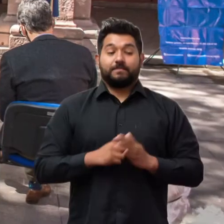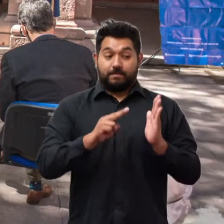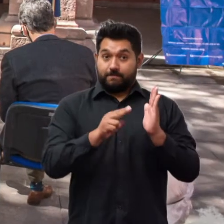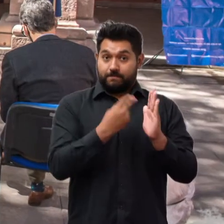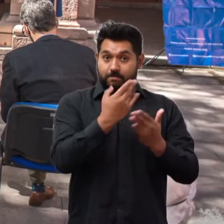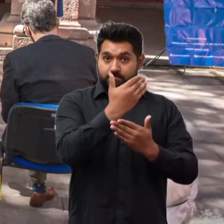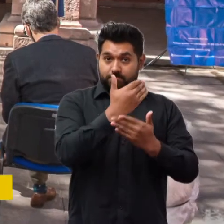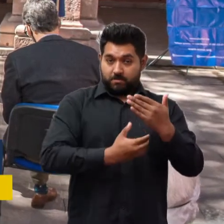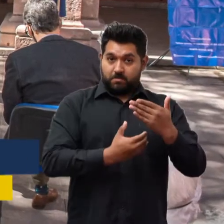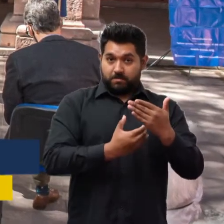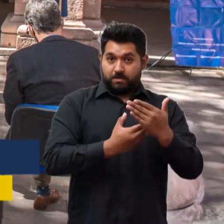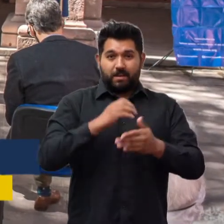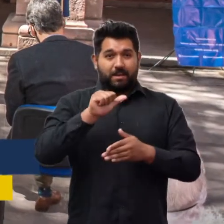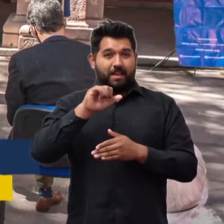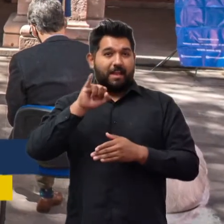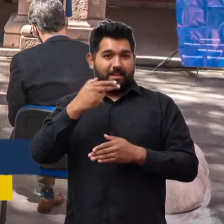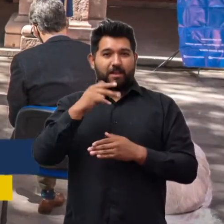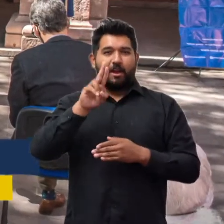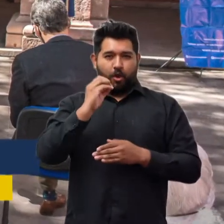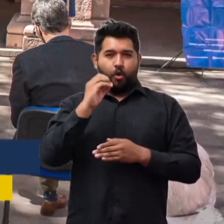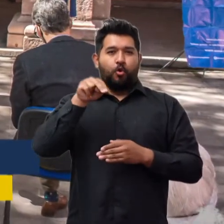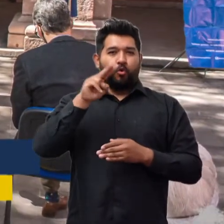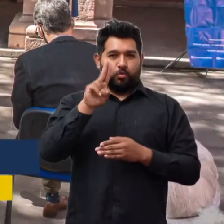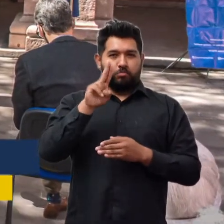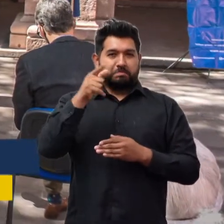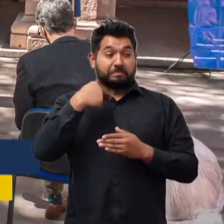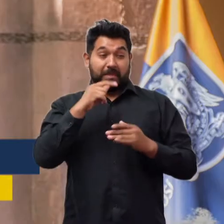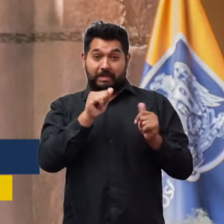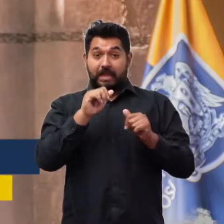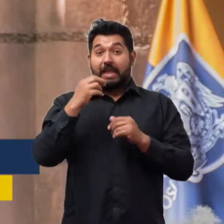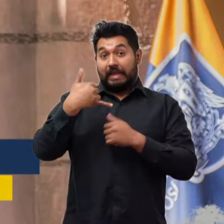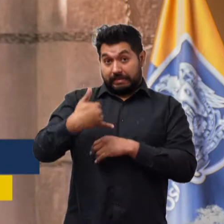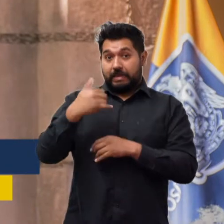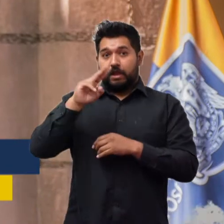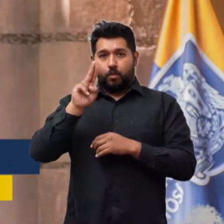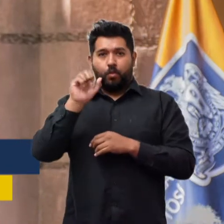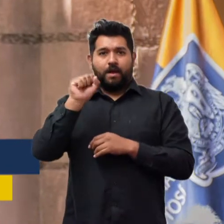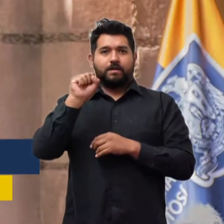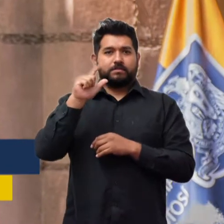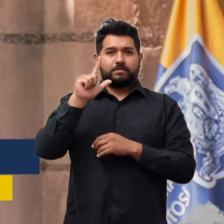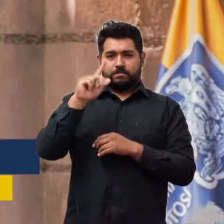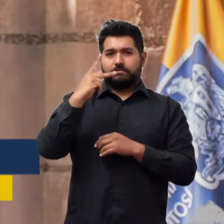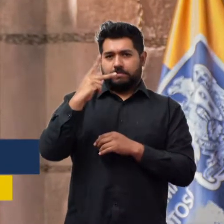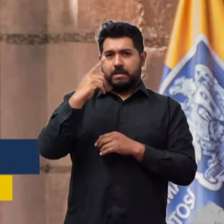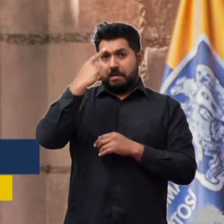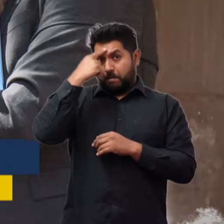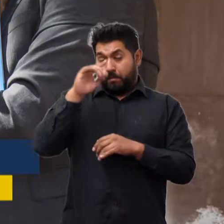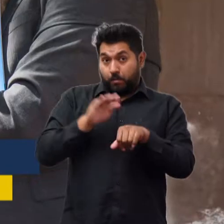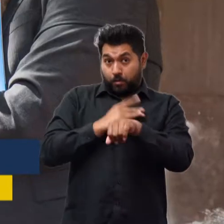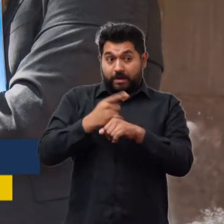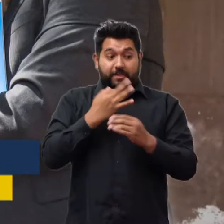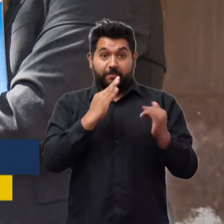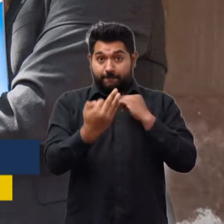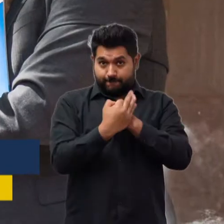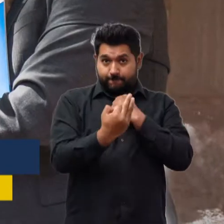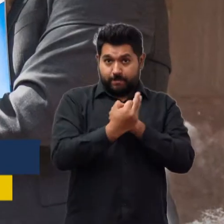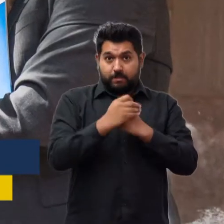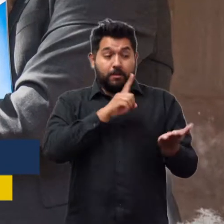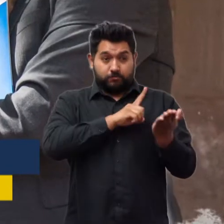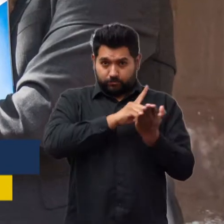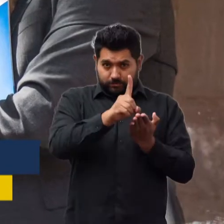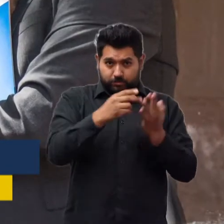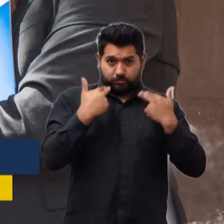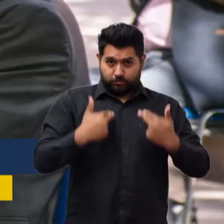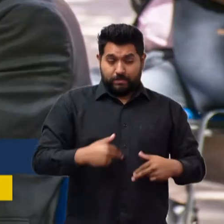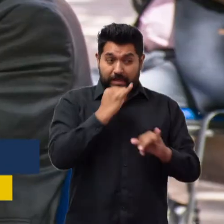Con la firma de un convenio entre la Agencia de la ONU para los Refugiados, ACNUR, y la UASLP que favorece los derechos internacionales de